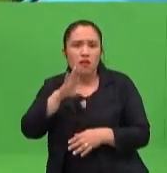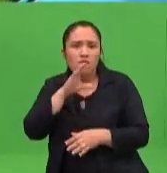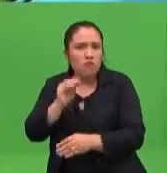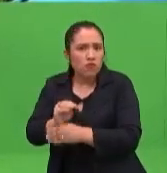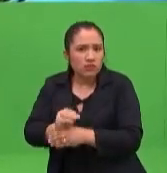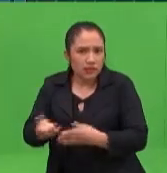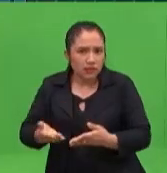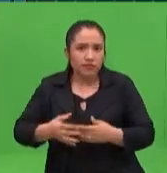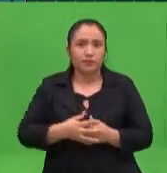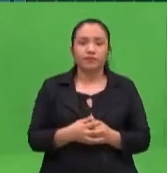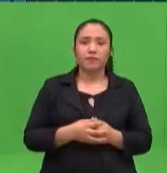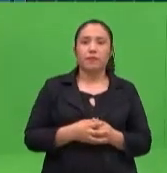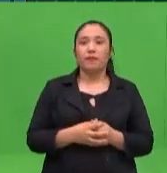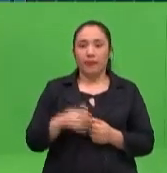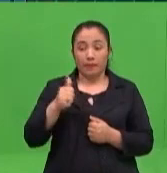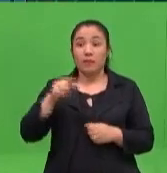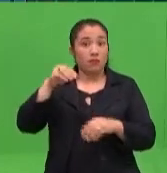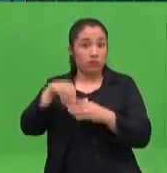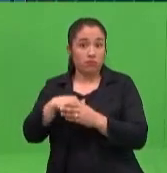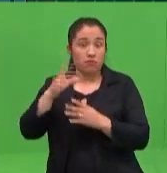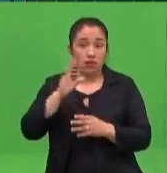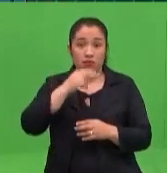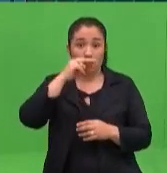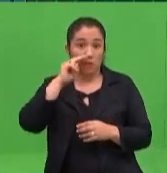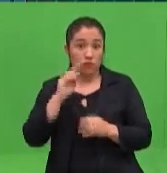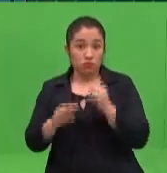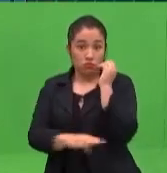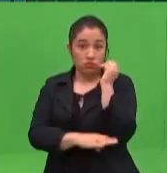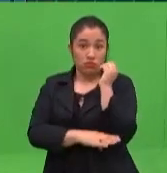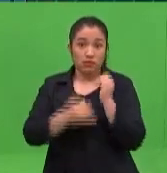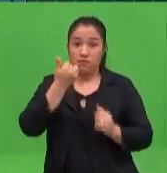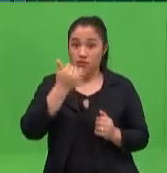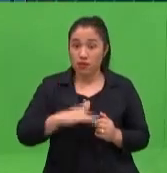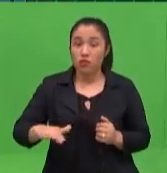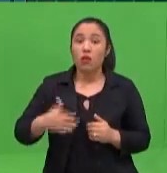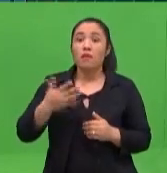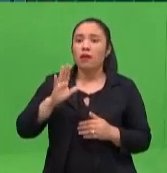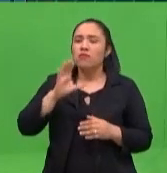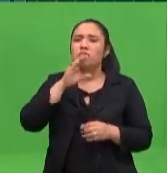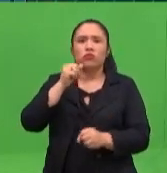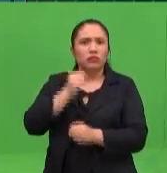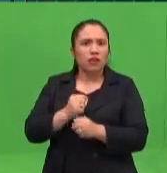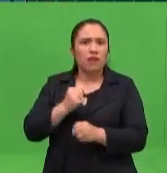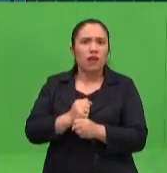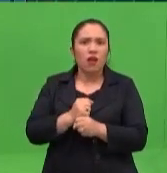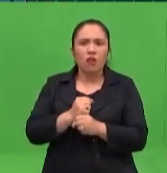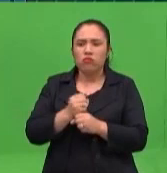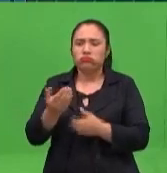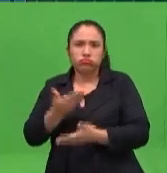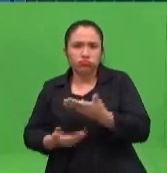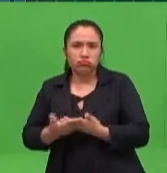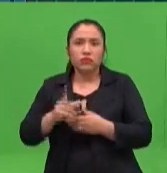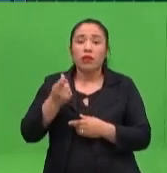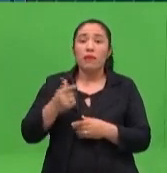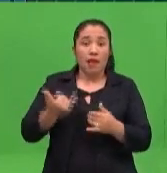inicial, por ejemplo, dentro de la plataforma tenemos cuatro espacios, ¿verdad? Uno es un video corto en el cual